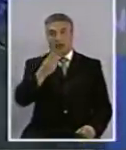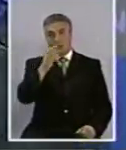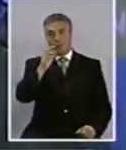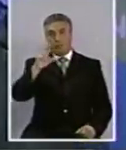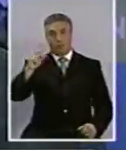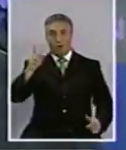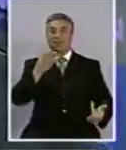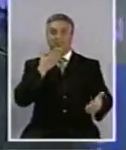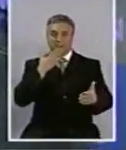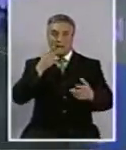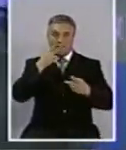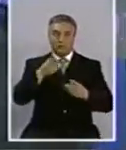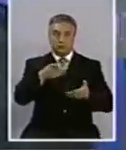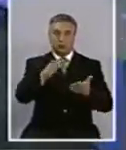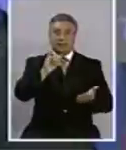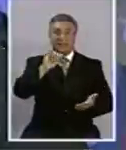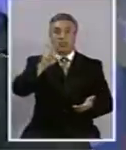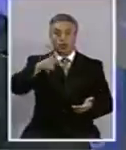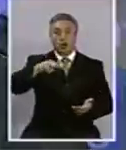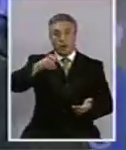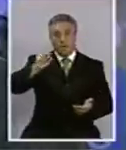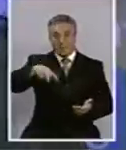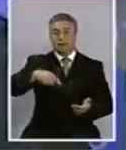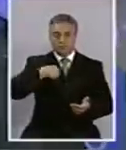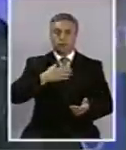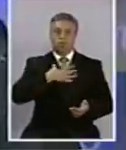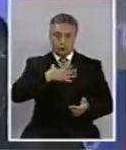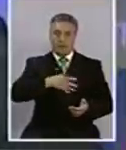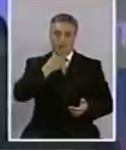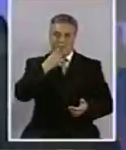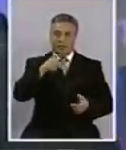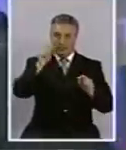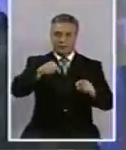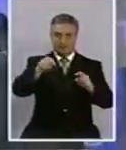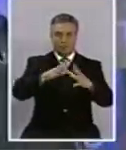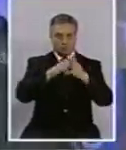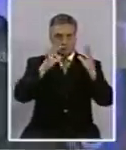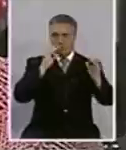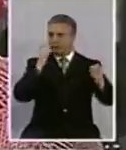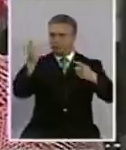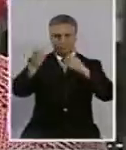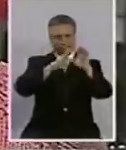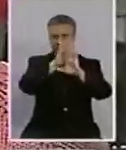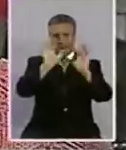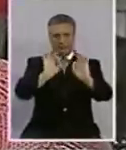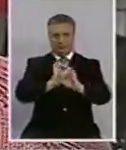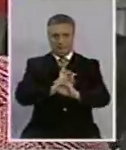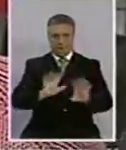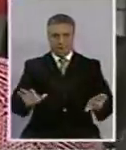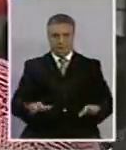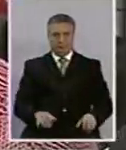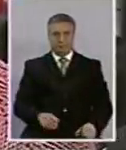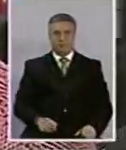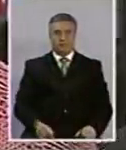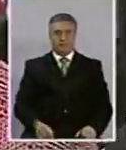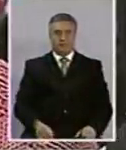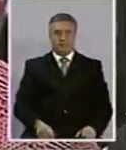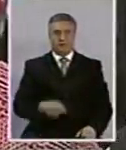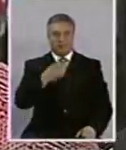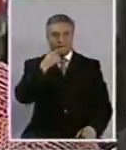lo menos en 3D vengo a ver a Iron Man, así que si sale otro me gustaría ver esto porque los efectos especiales son muy grandes. Una viena pasadita, sí.